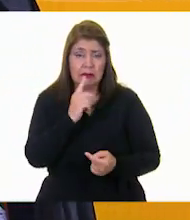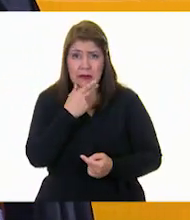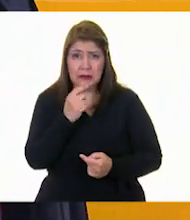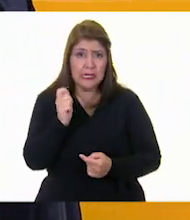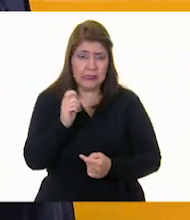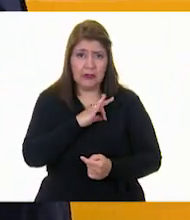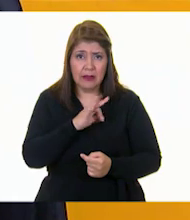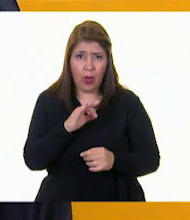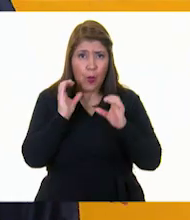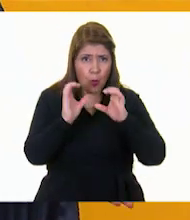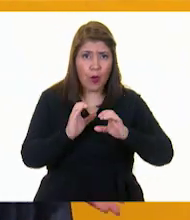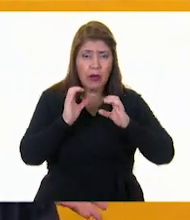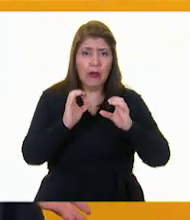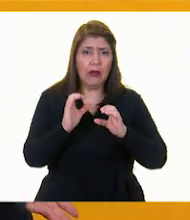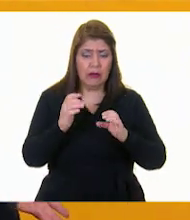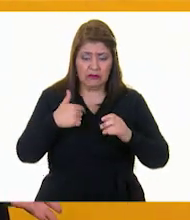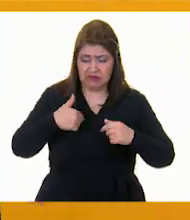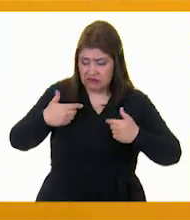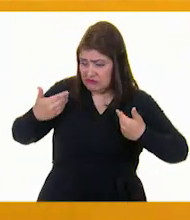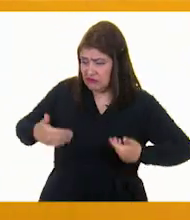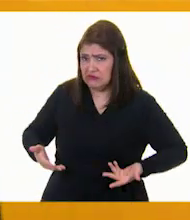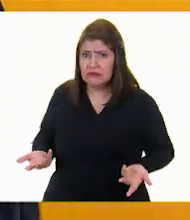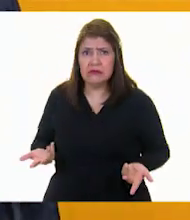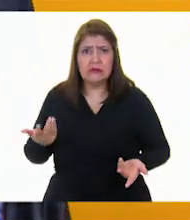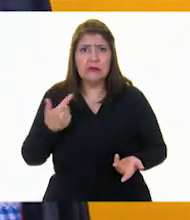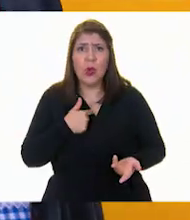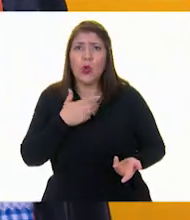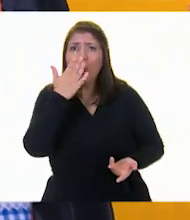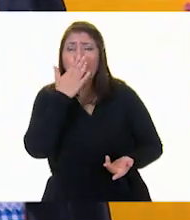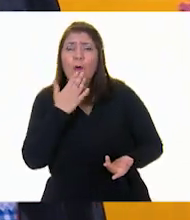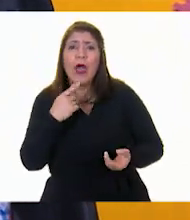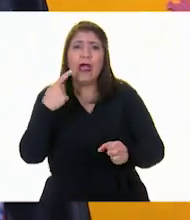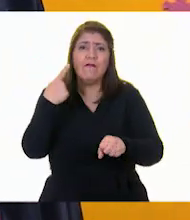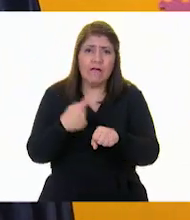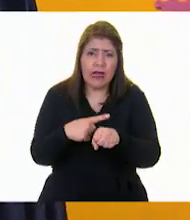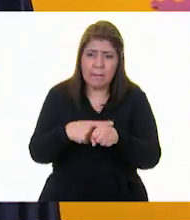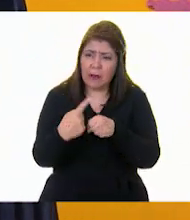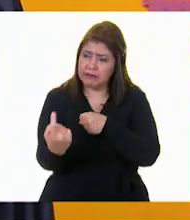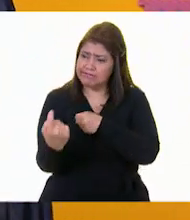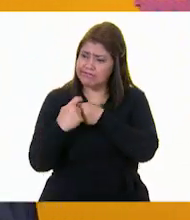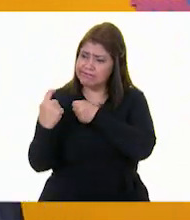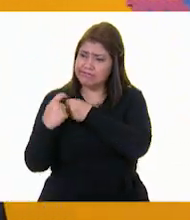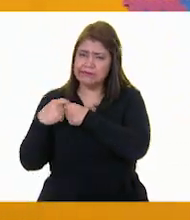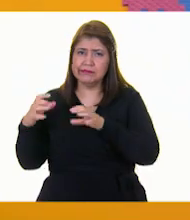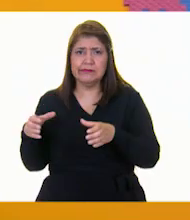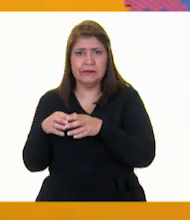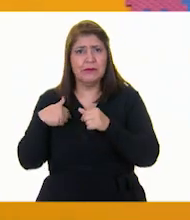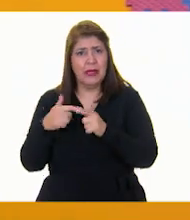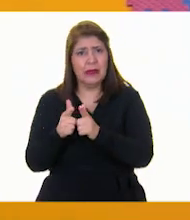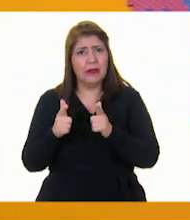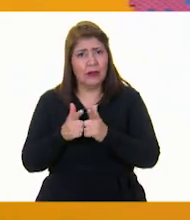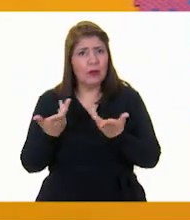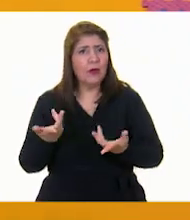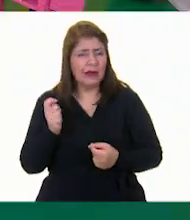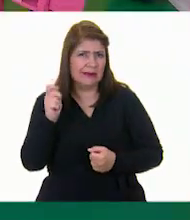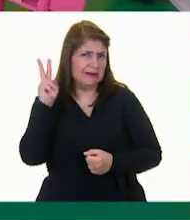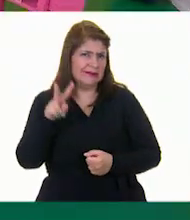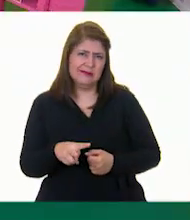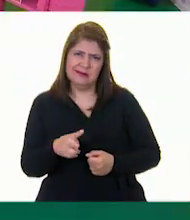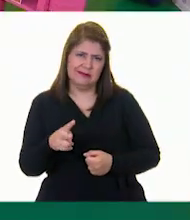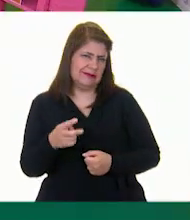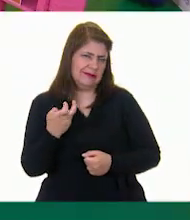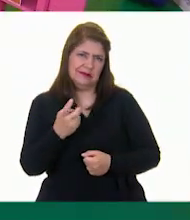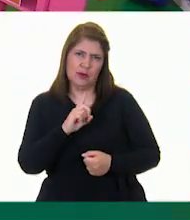cuidándose tanto, ya no tendré enfermos que se unan a mi equipo. Eso no se vale. Uy, Coco